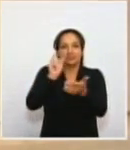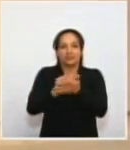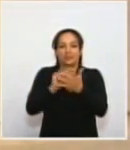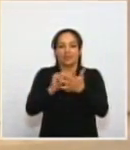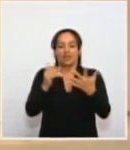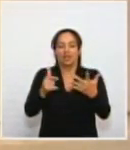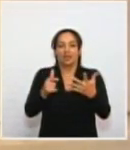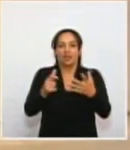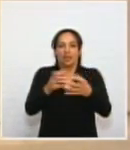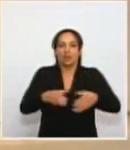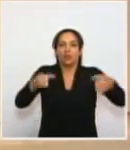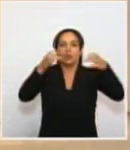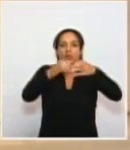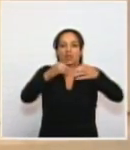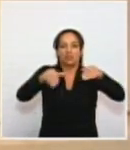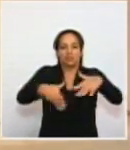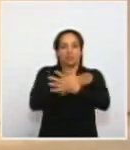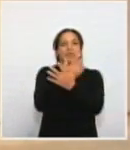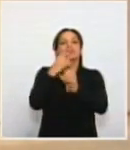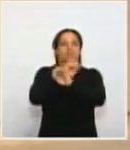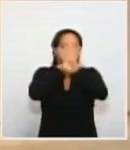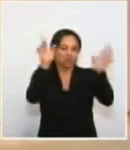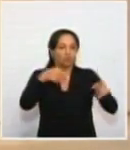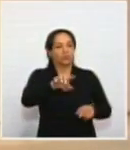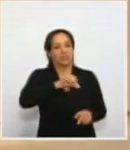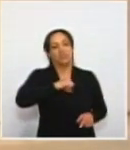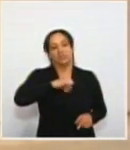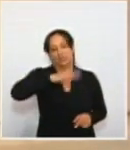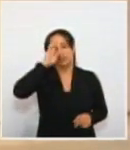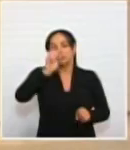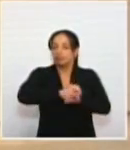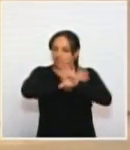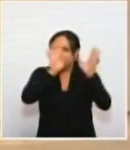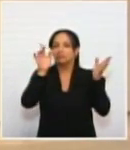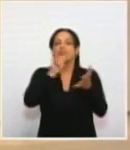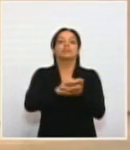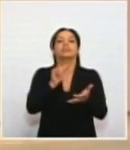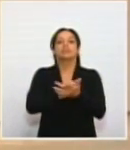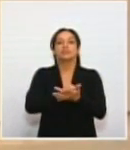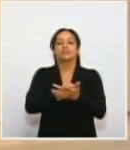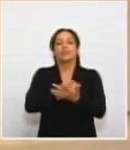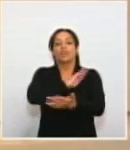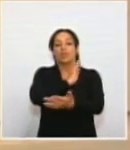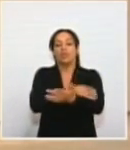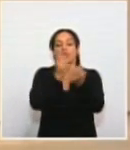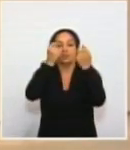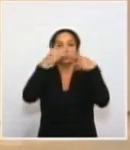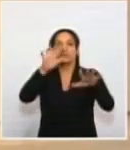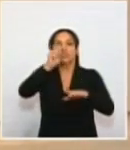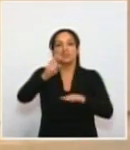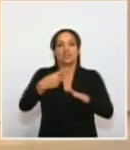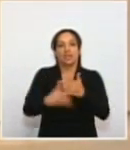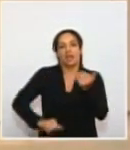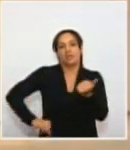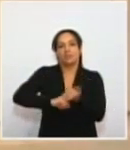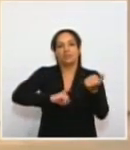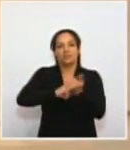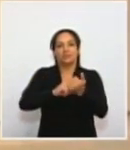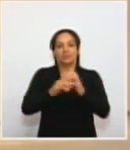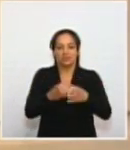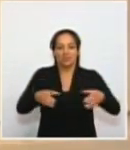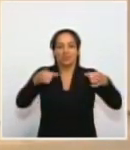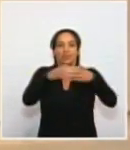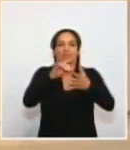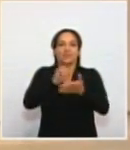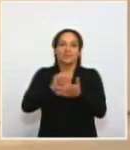es cierto. Senador Andrade, tiene esta razón. Claro que esta Fuerza Pública necesita del apoyo del Congreso, pero no en este tema